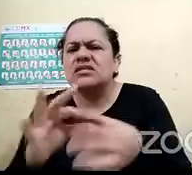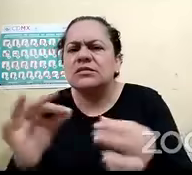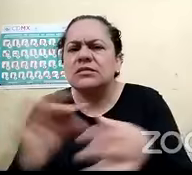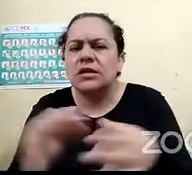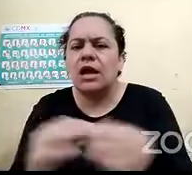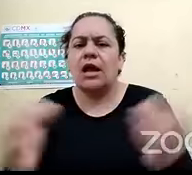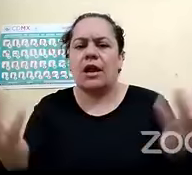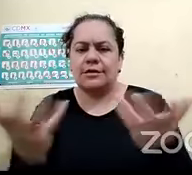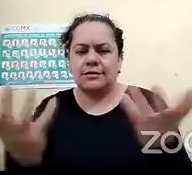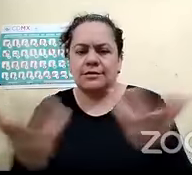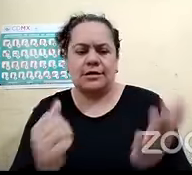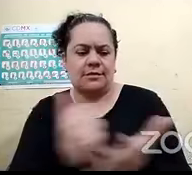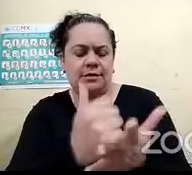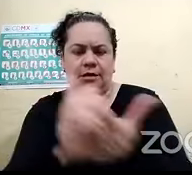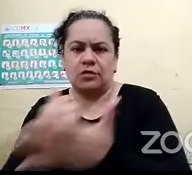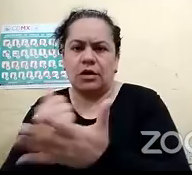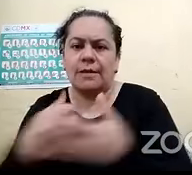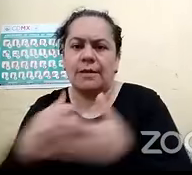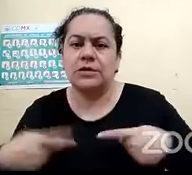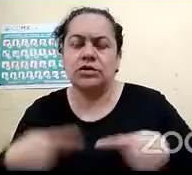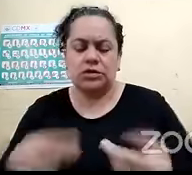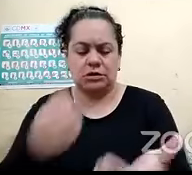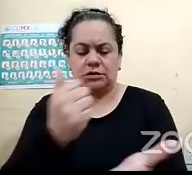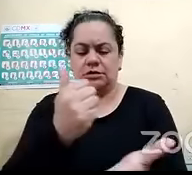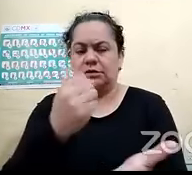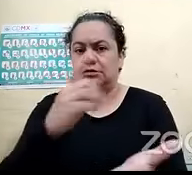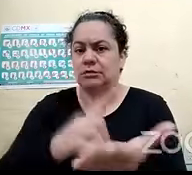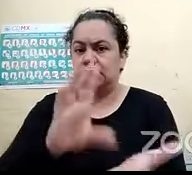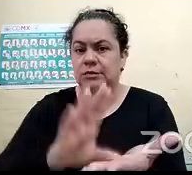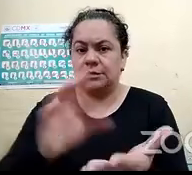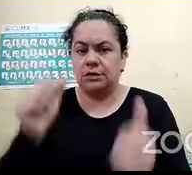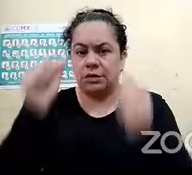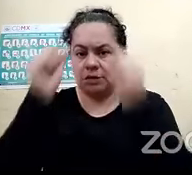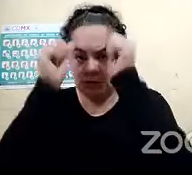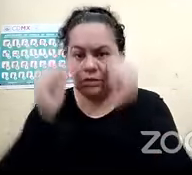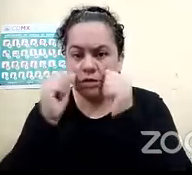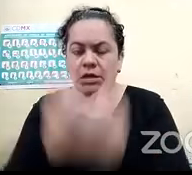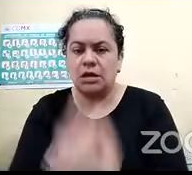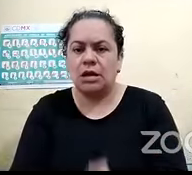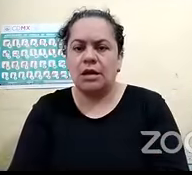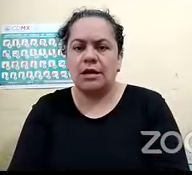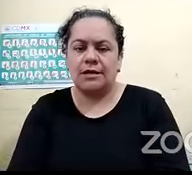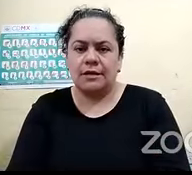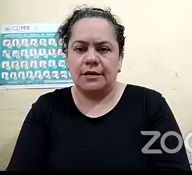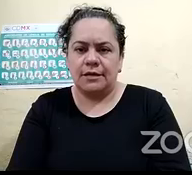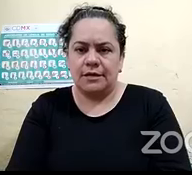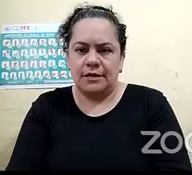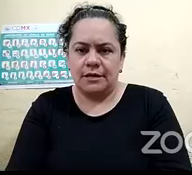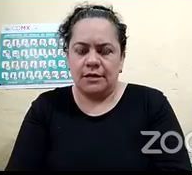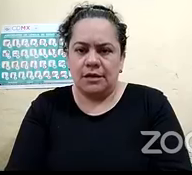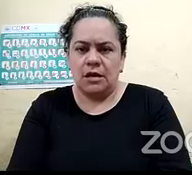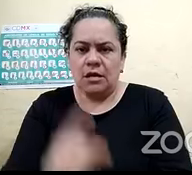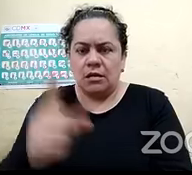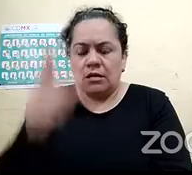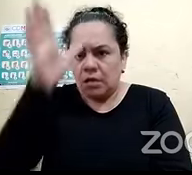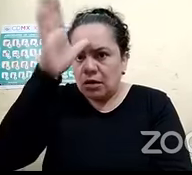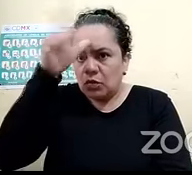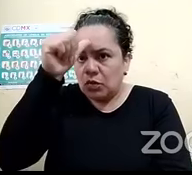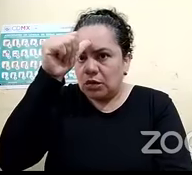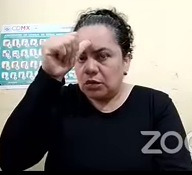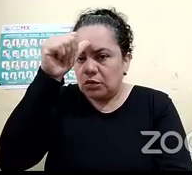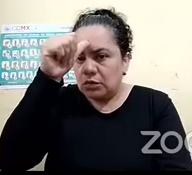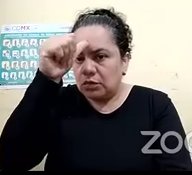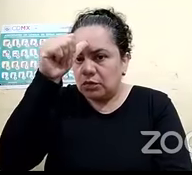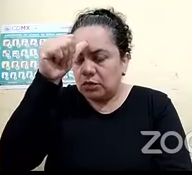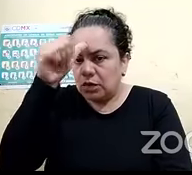persona ciega ¿qué podemos hacer nosotros? de entrada ponerse de acuerdo con la persona o las